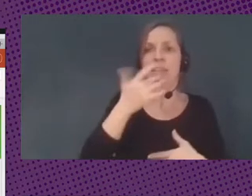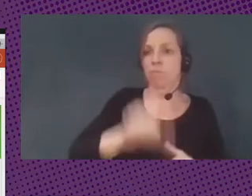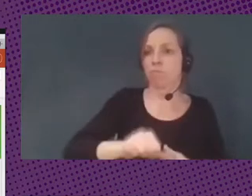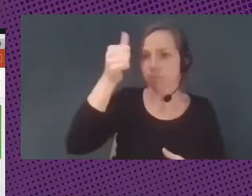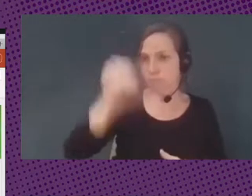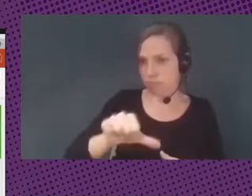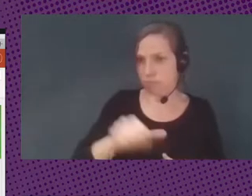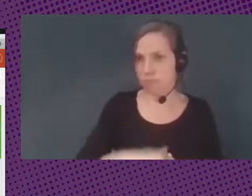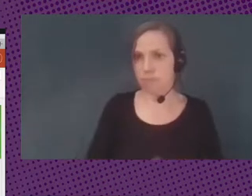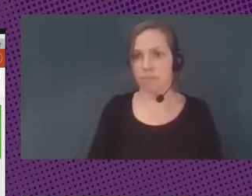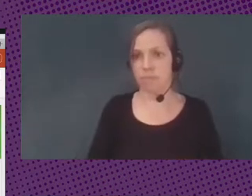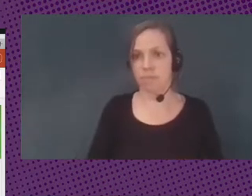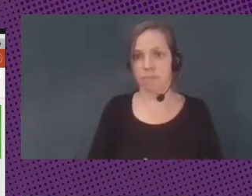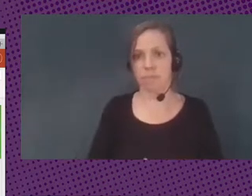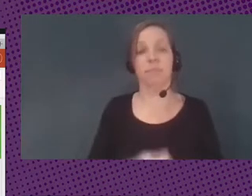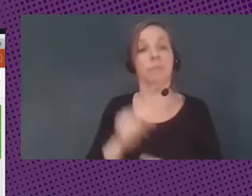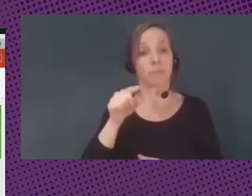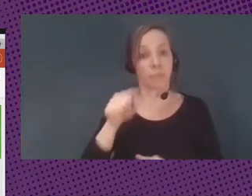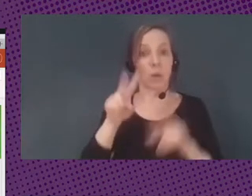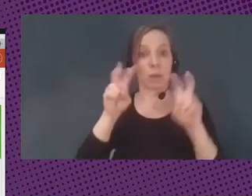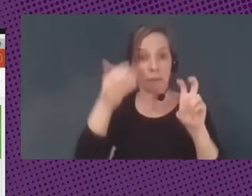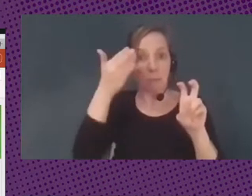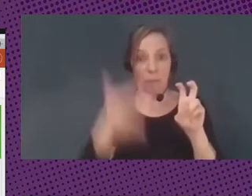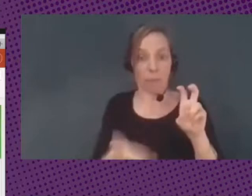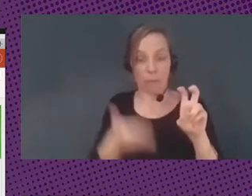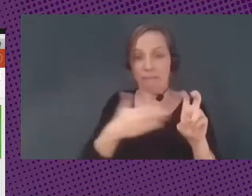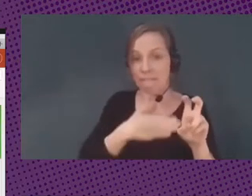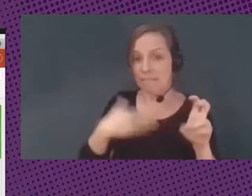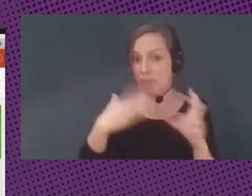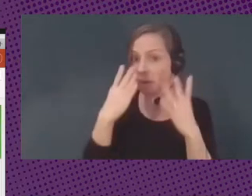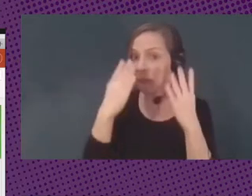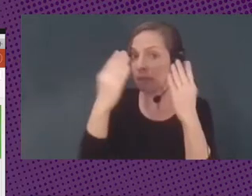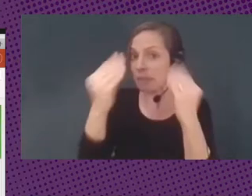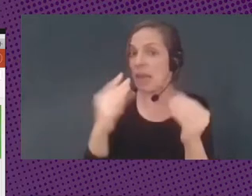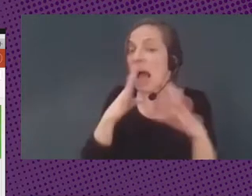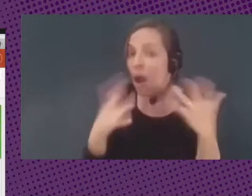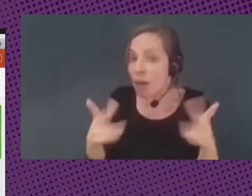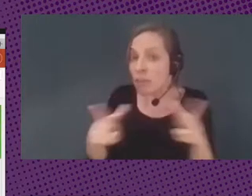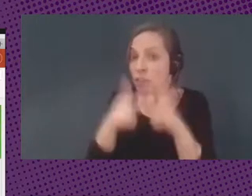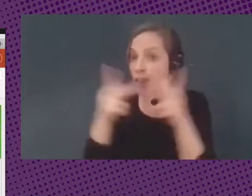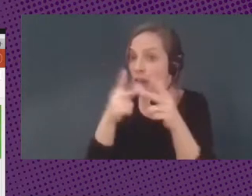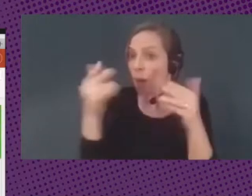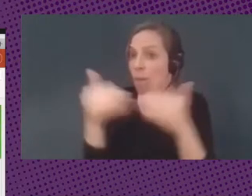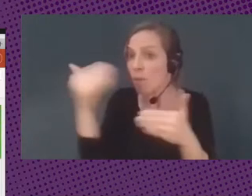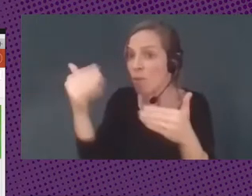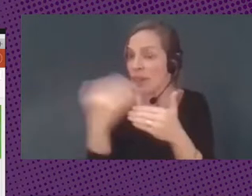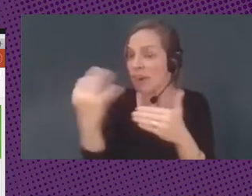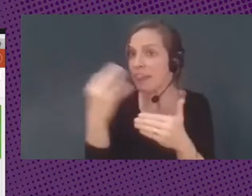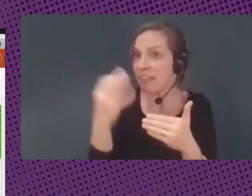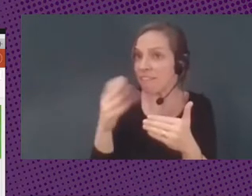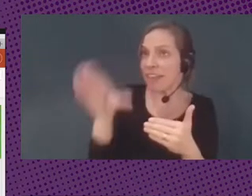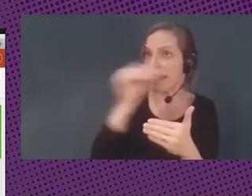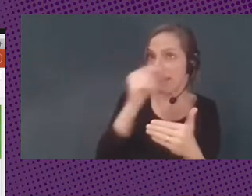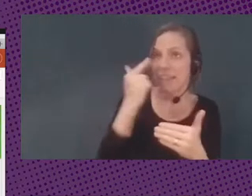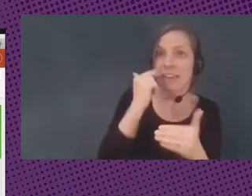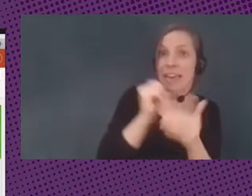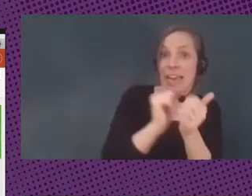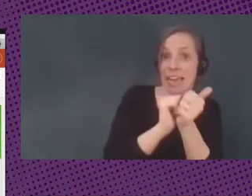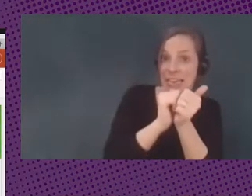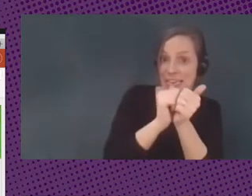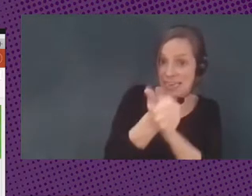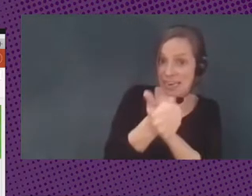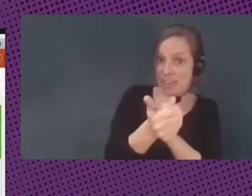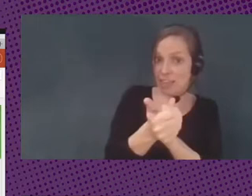esto es un aspecto muy importante de entender la sociedad moderna en su relación entre el crédito, la